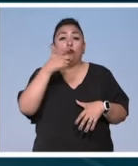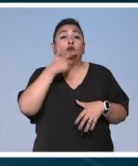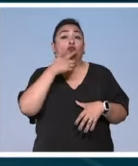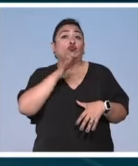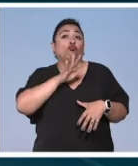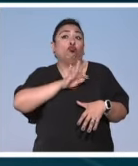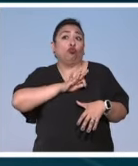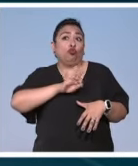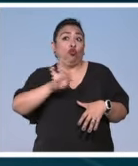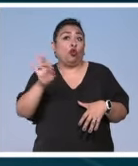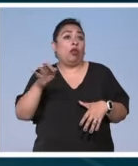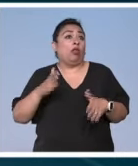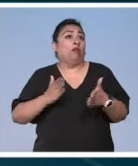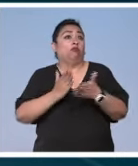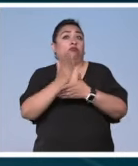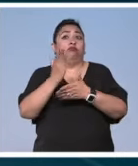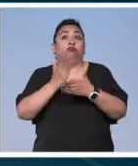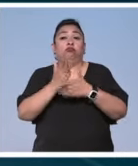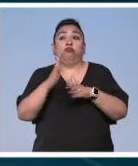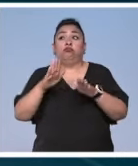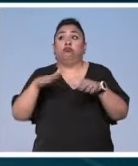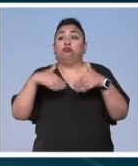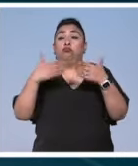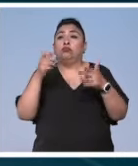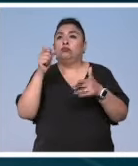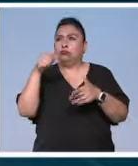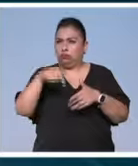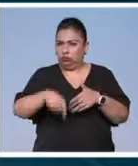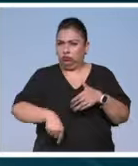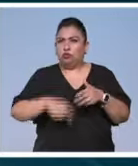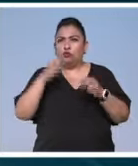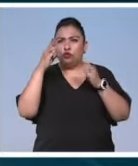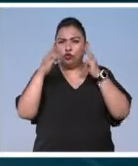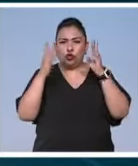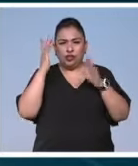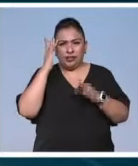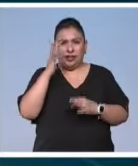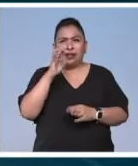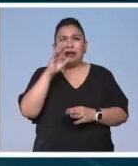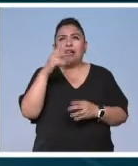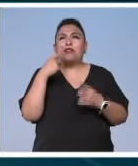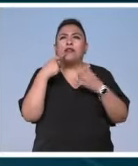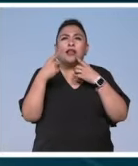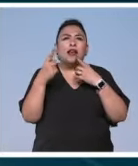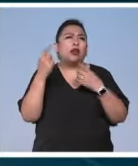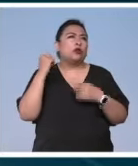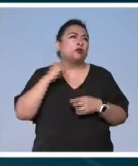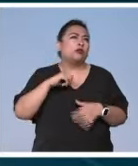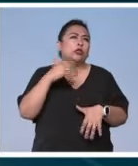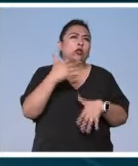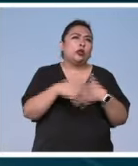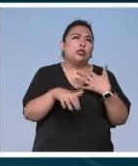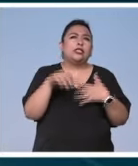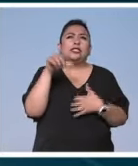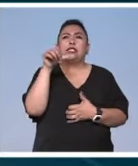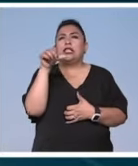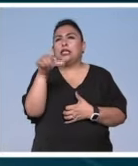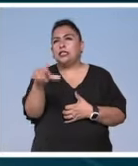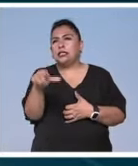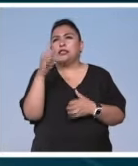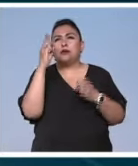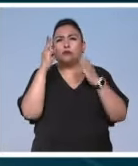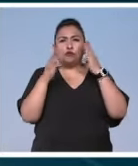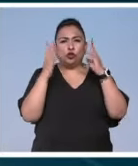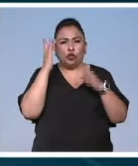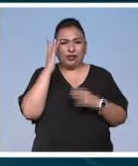le permitió saltar las fronteras. Y posteriormente también se presentó aquí en el Museo de San Carlos dialogando con obras de los siglos XV, XVI del